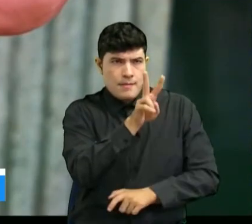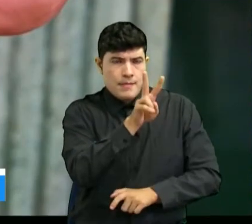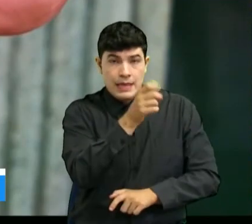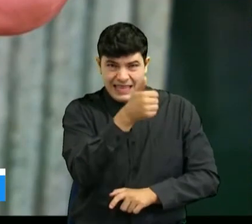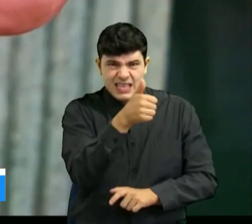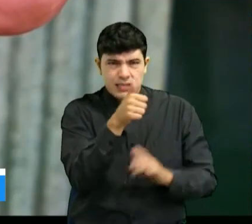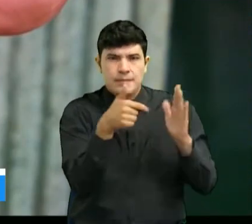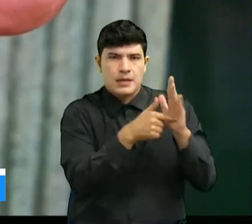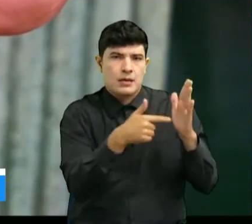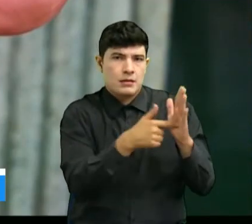destinado a la recuperación de Jovanis Menko.